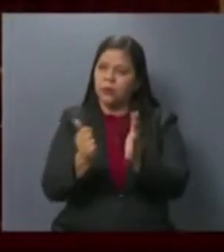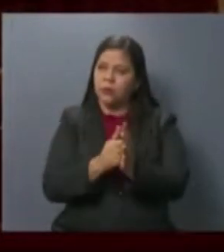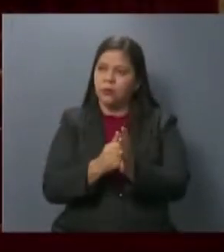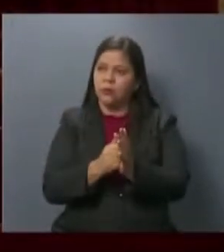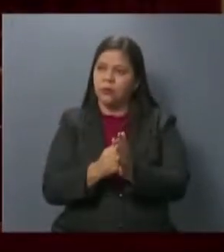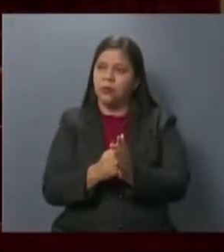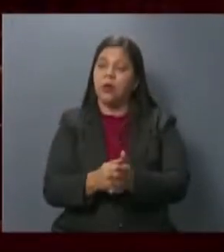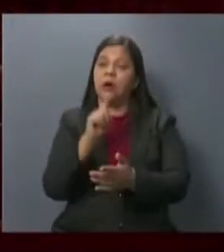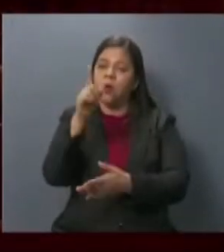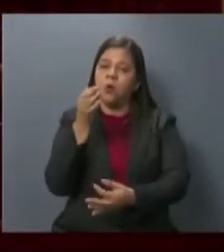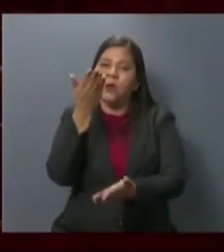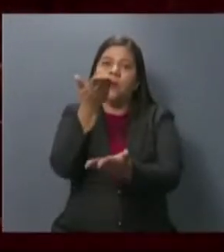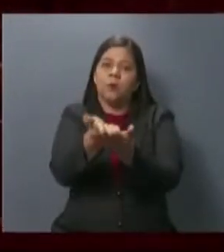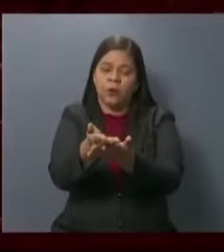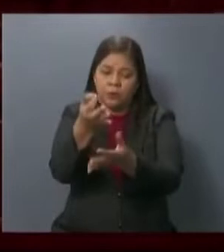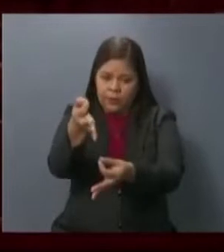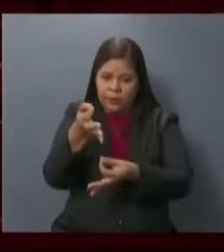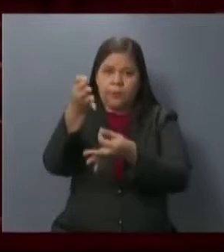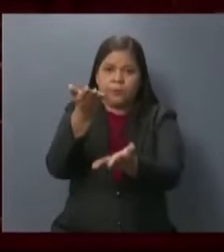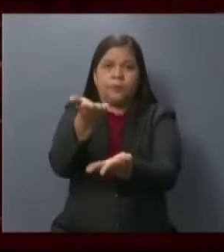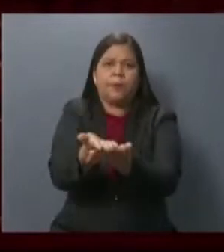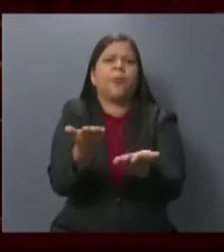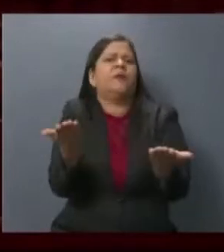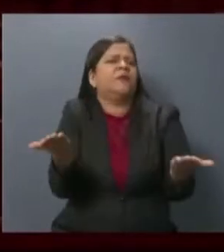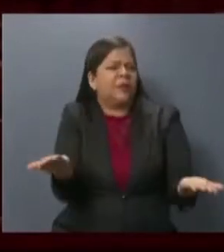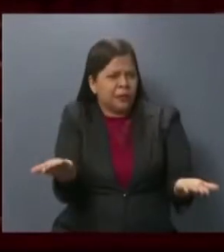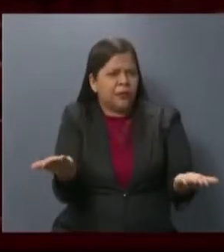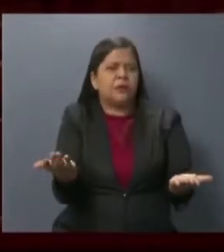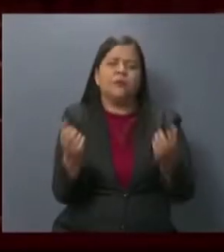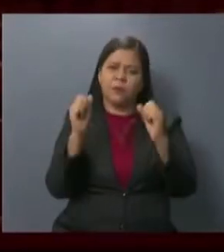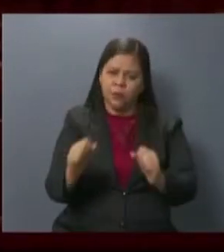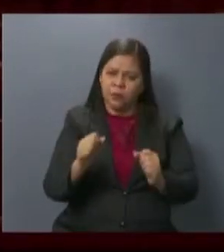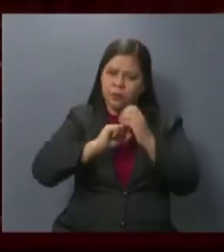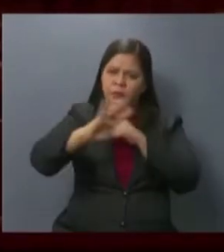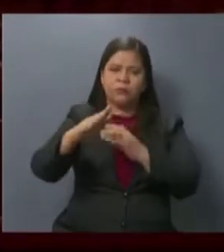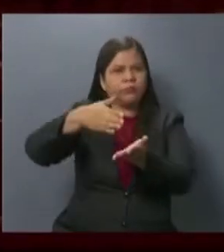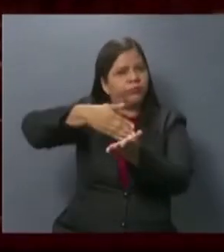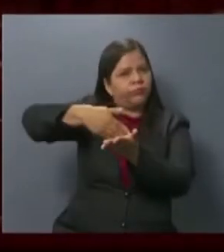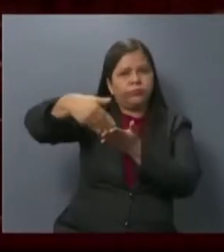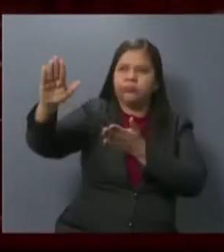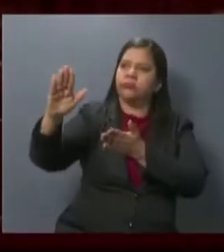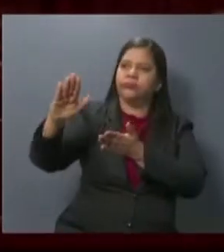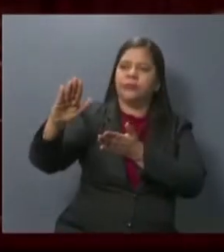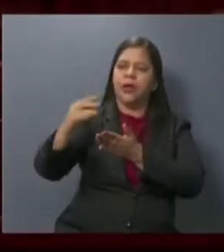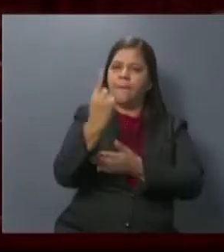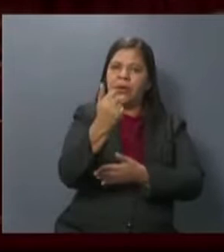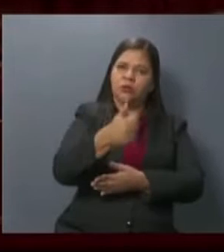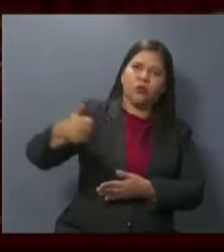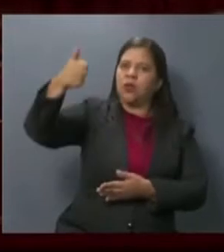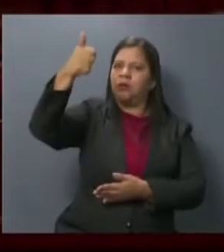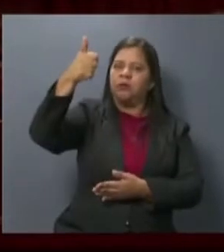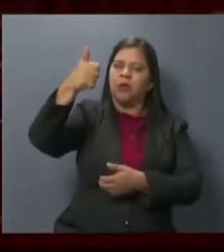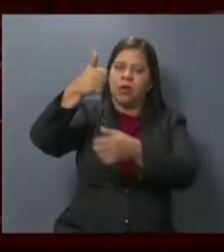una pieza de correspondencia a efectos de promover la destitución de los magistrados